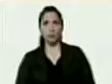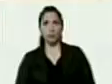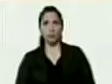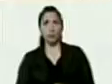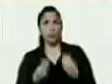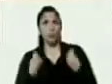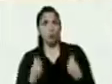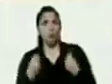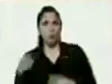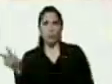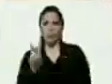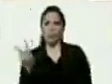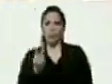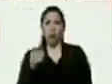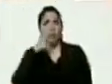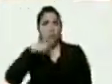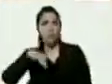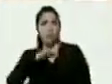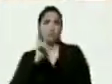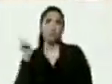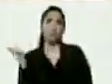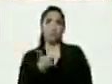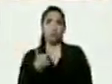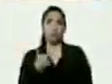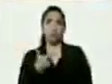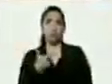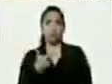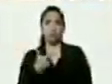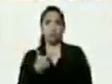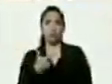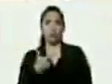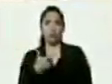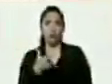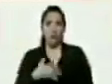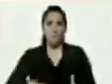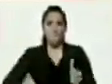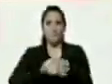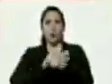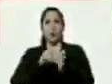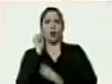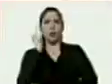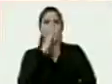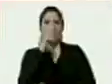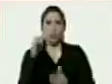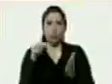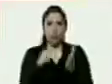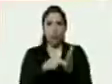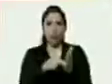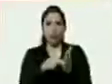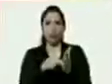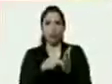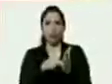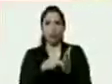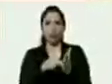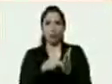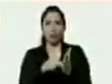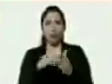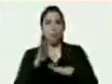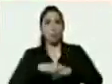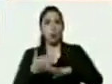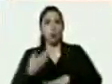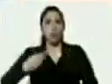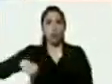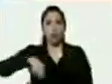como huariqueños vamos a rescatar la asamblea nacional constitución la asamblea nacional porque nosotros